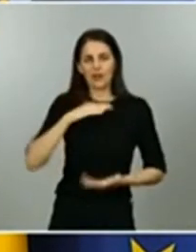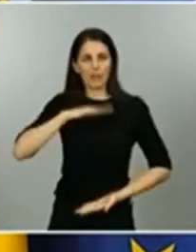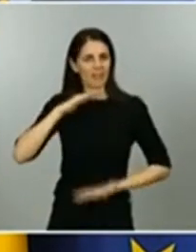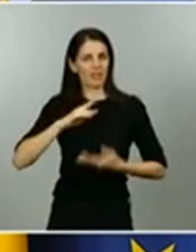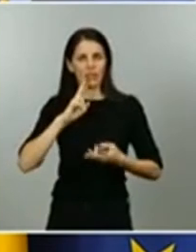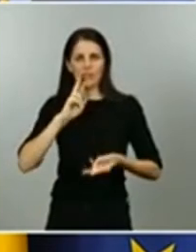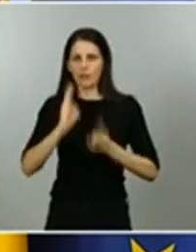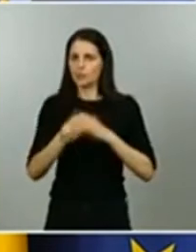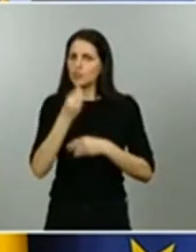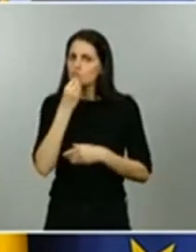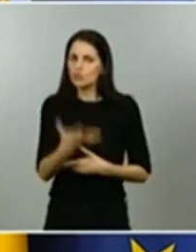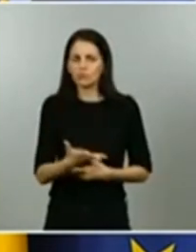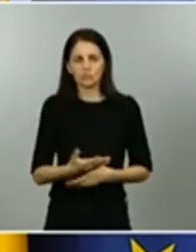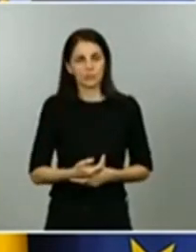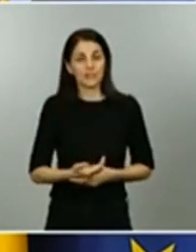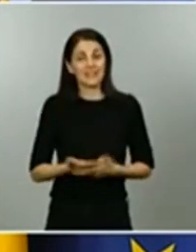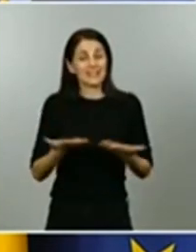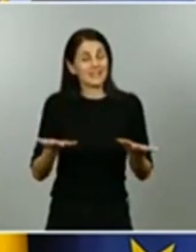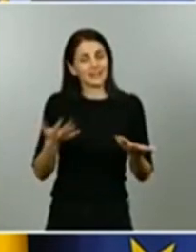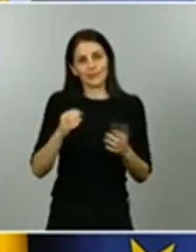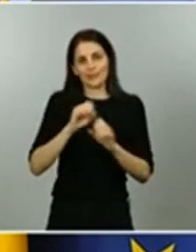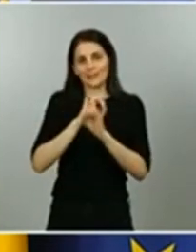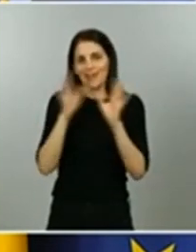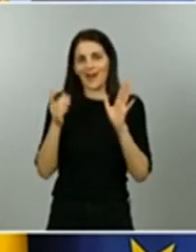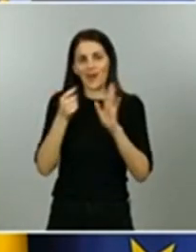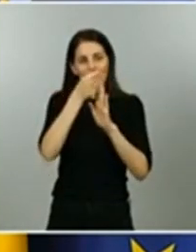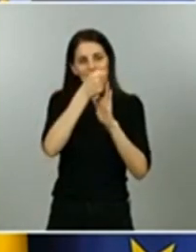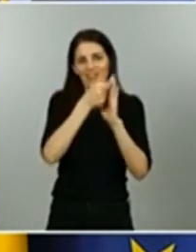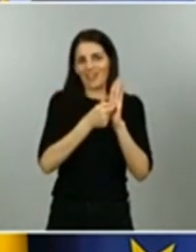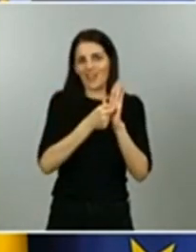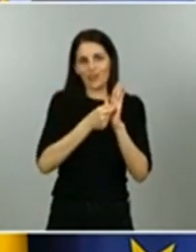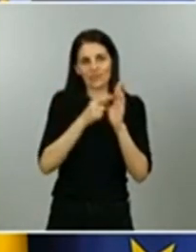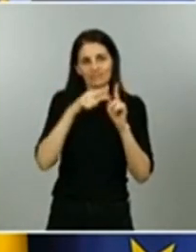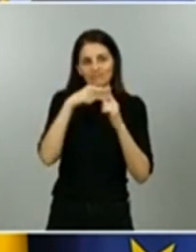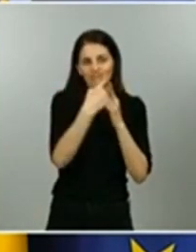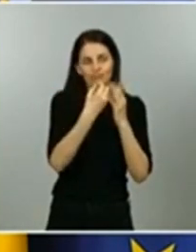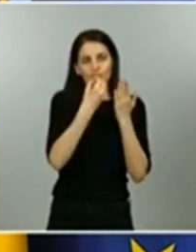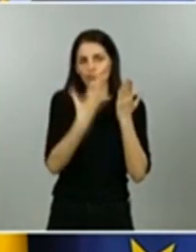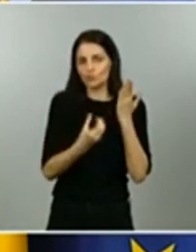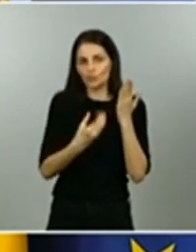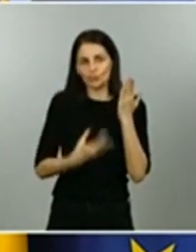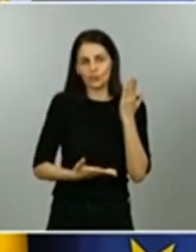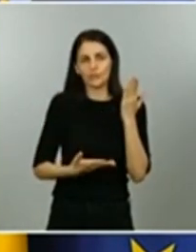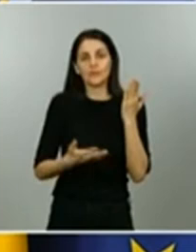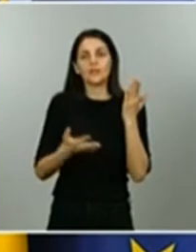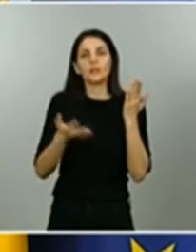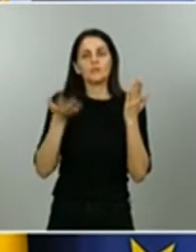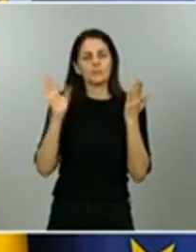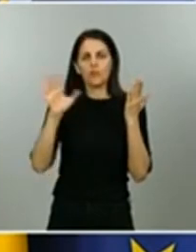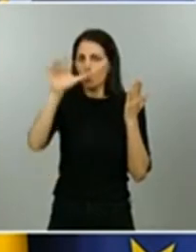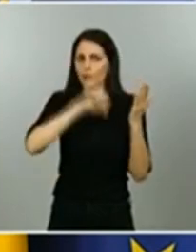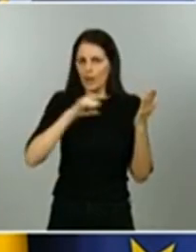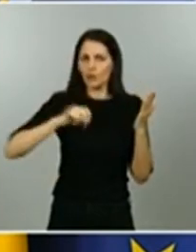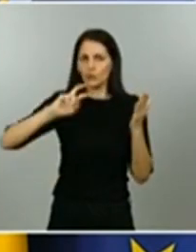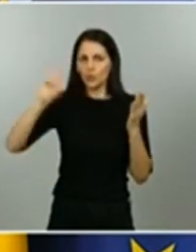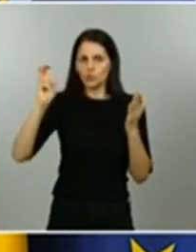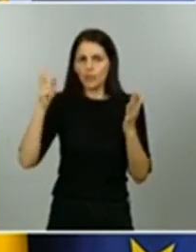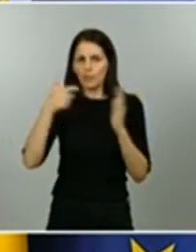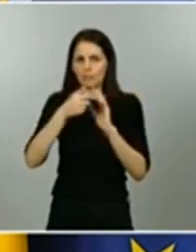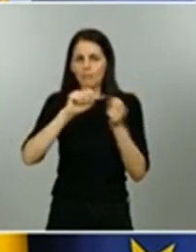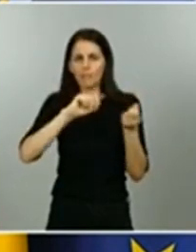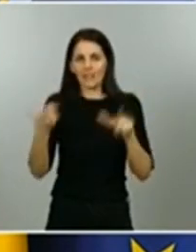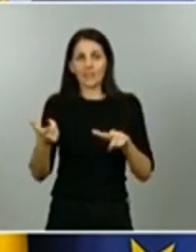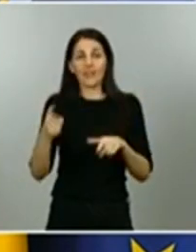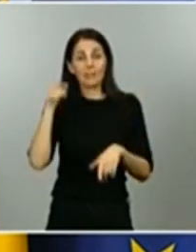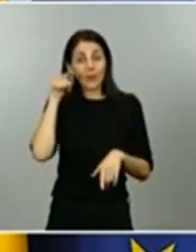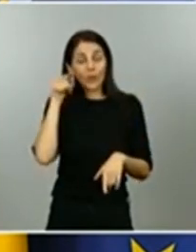todo eso pesa mucho pero junto con eso que no es la única comunidad que está en esa situación ha pesado mucho también la evolución